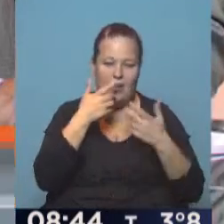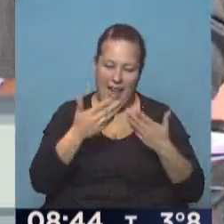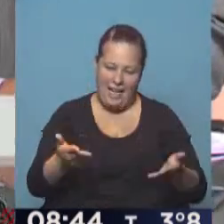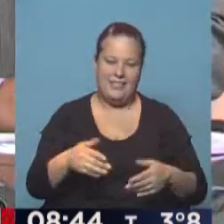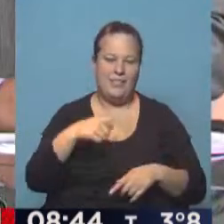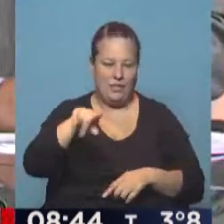Gracias a ustedes. Gracias. Gracias.